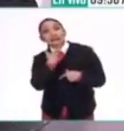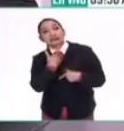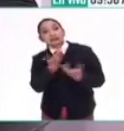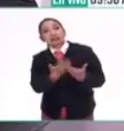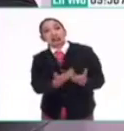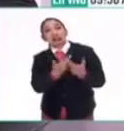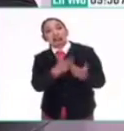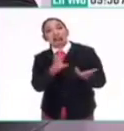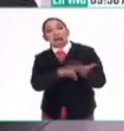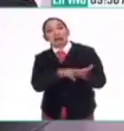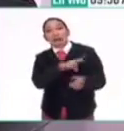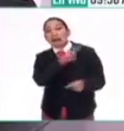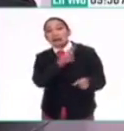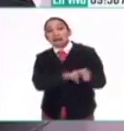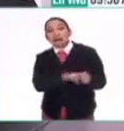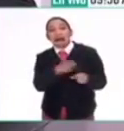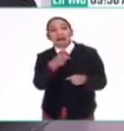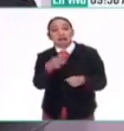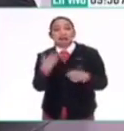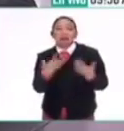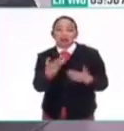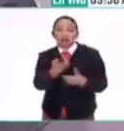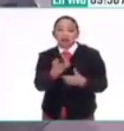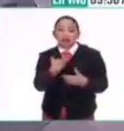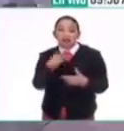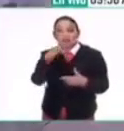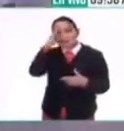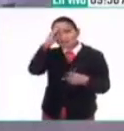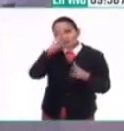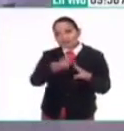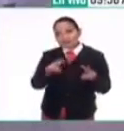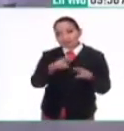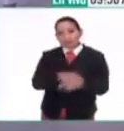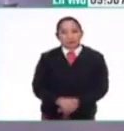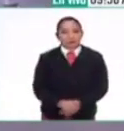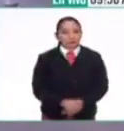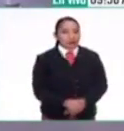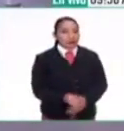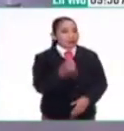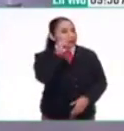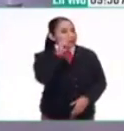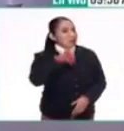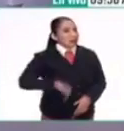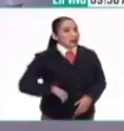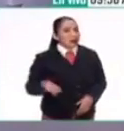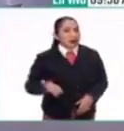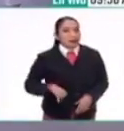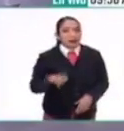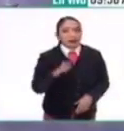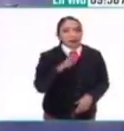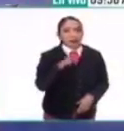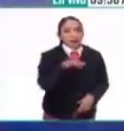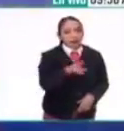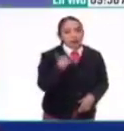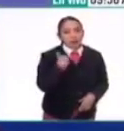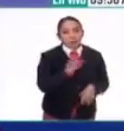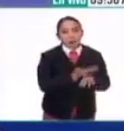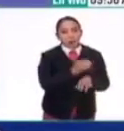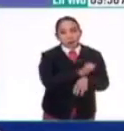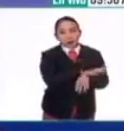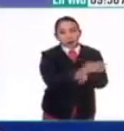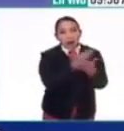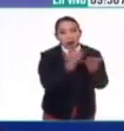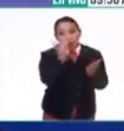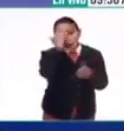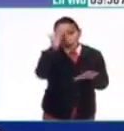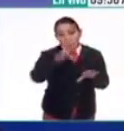riqueza estaba en la naturaleza y esto nos lleva a una reflexión. Pues siempre interesantísimo, doctor. Y bueno, estamos muy emocionados ahora